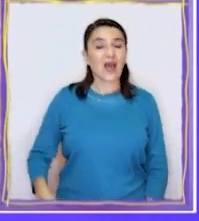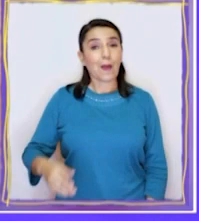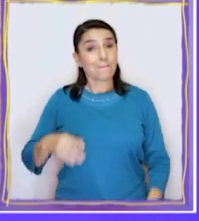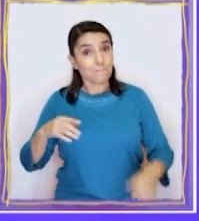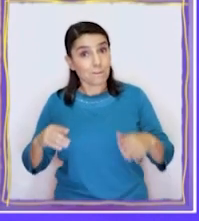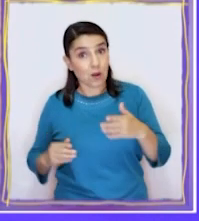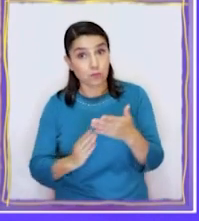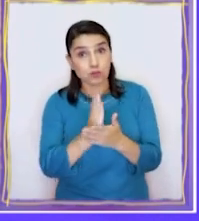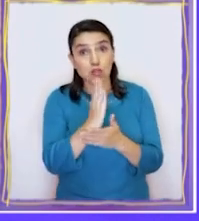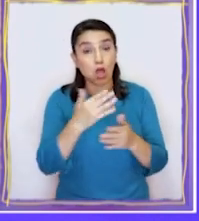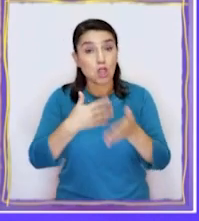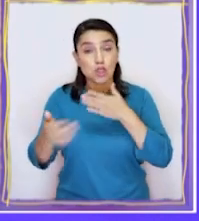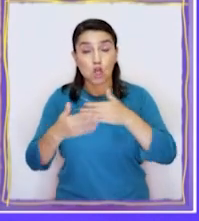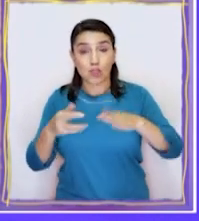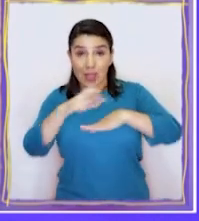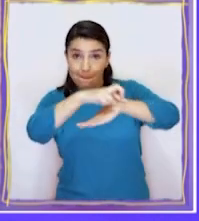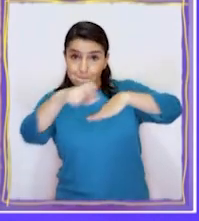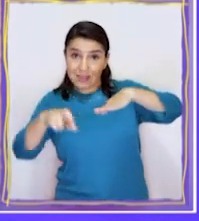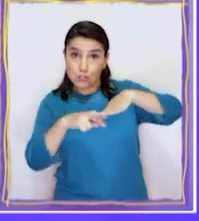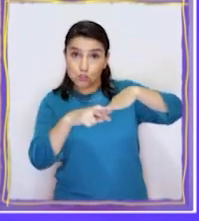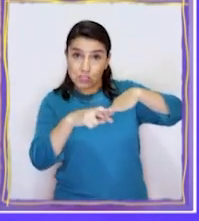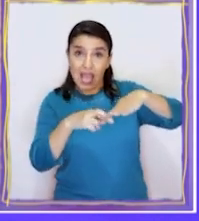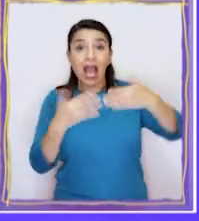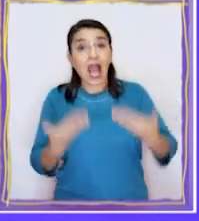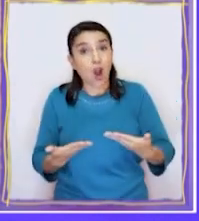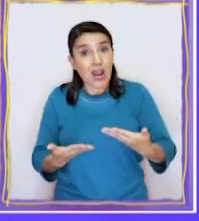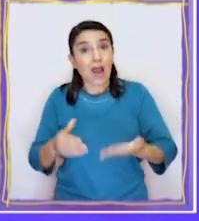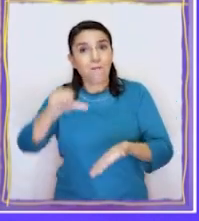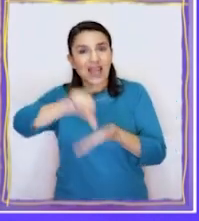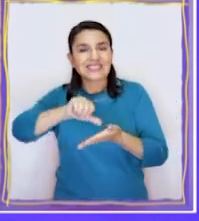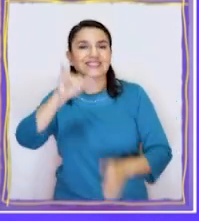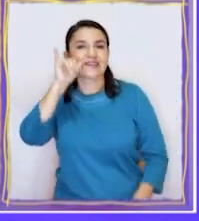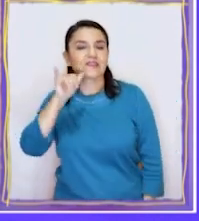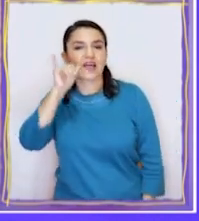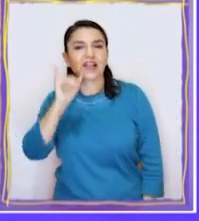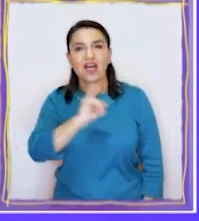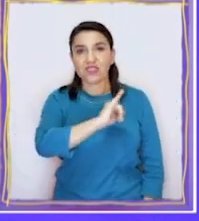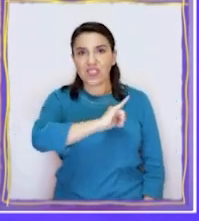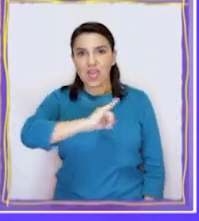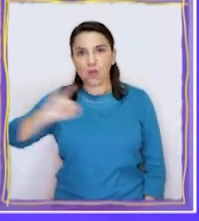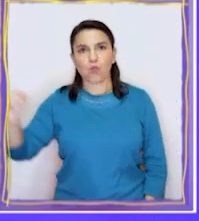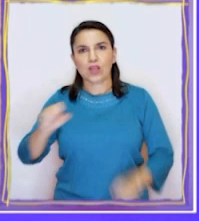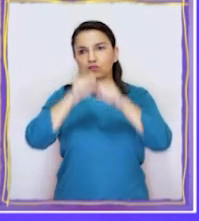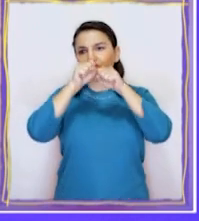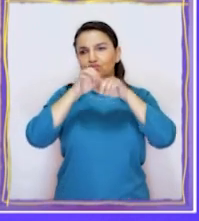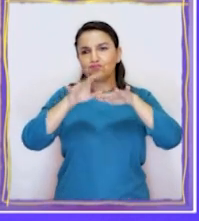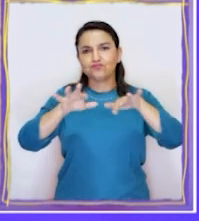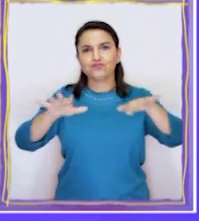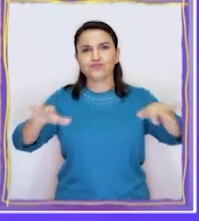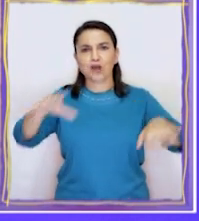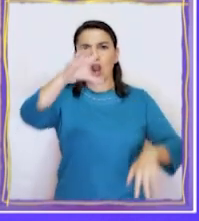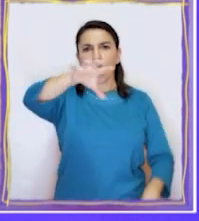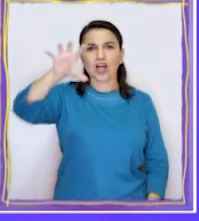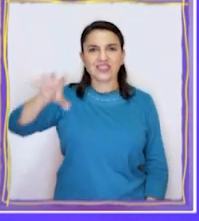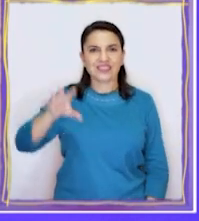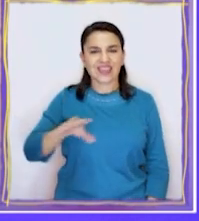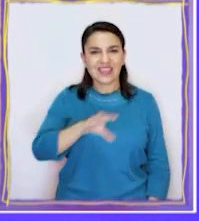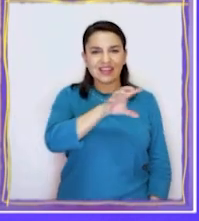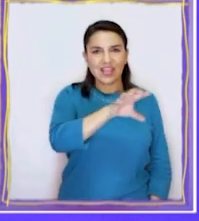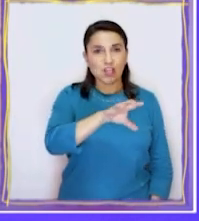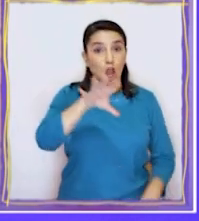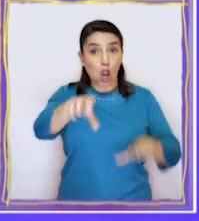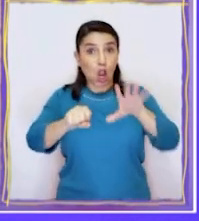En un inicio, se ubicaron en la península itálica, lo que hoy en día es Italia. Pero luego lograron expandirse por varios continentes,